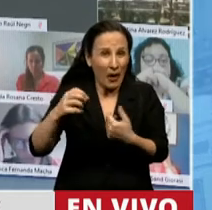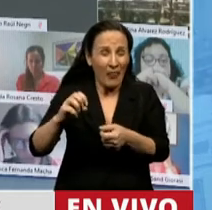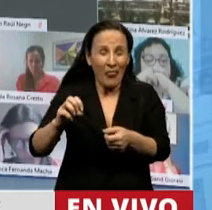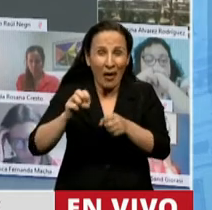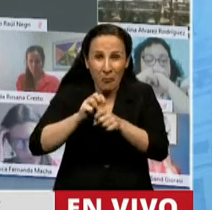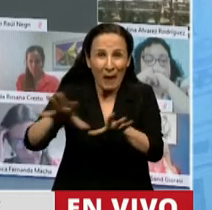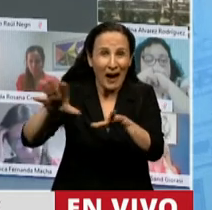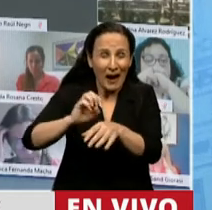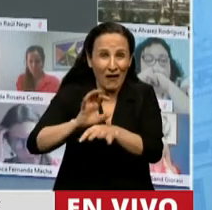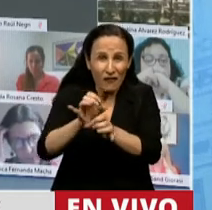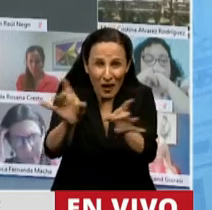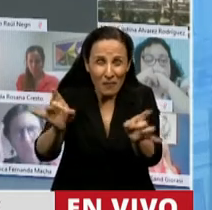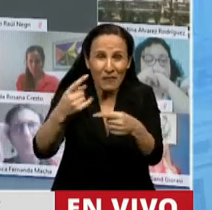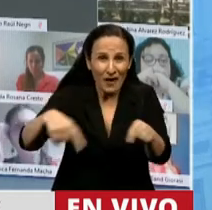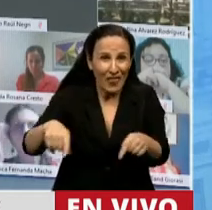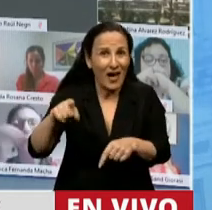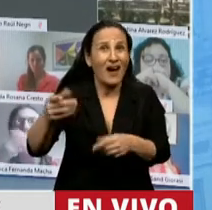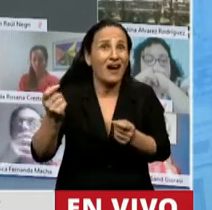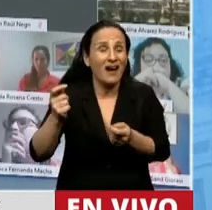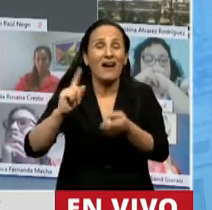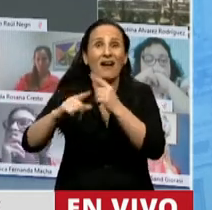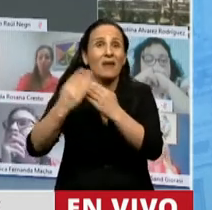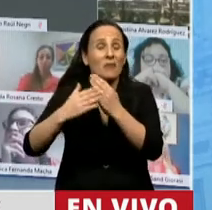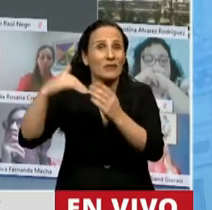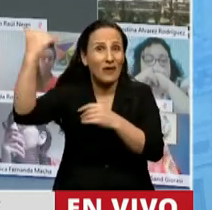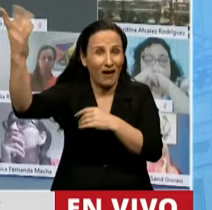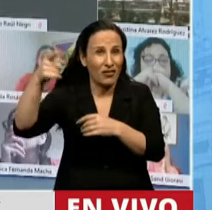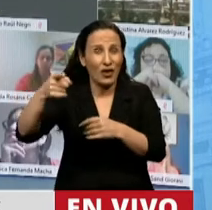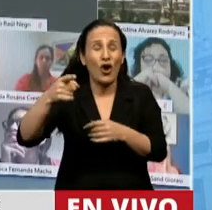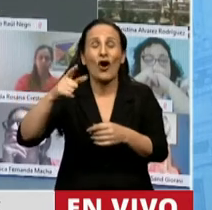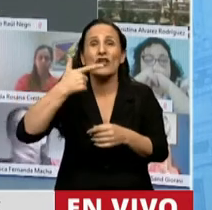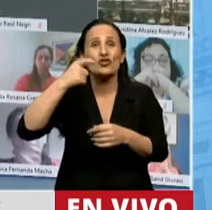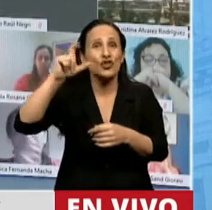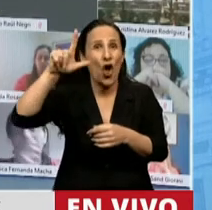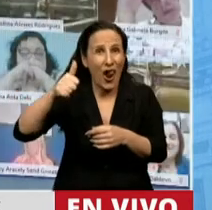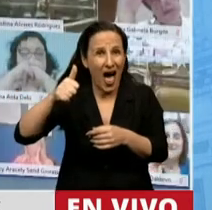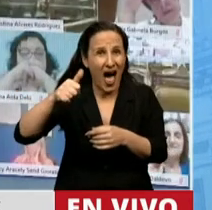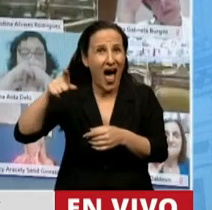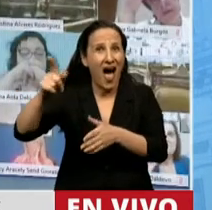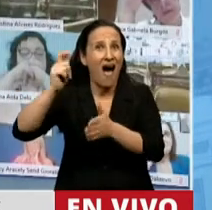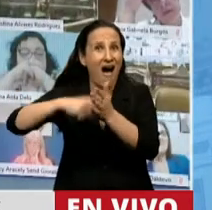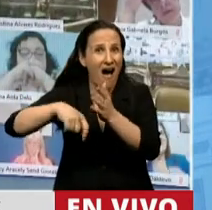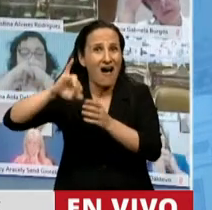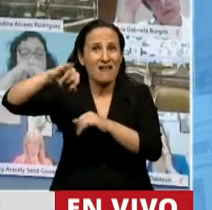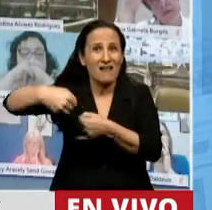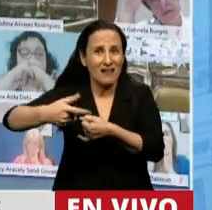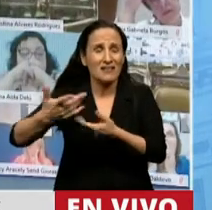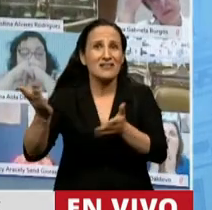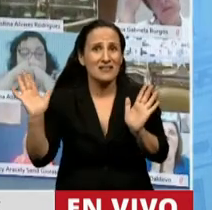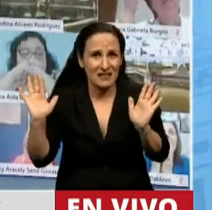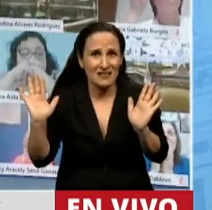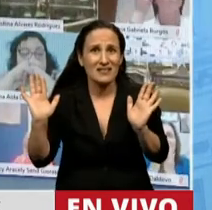ni nada menos que a través de la Cancillería, donde está Felipe Solá, que fue quien introdujo en la Argentina